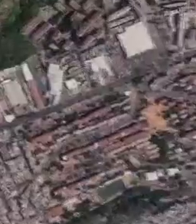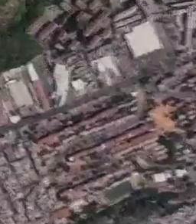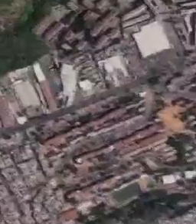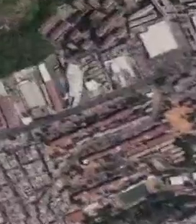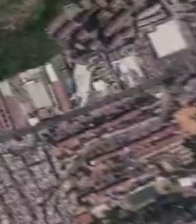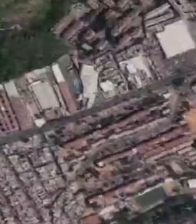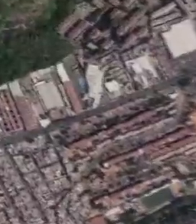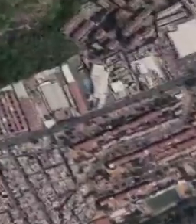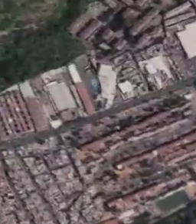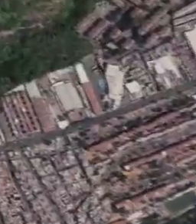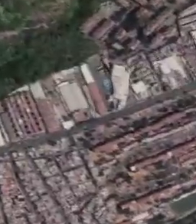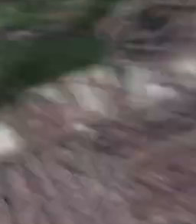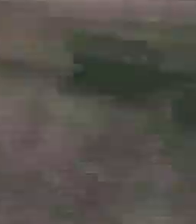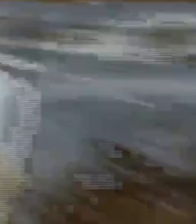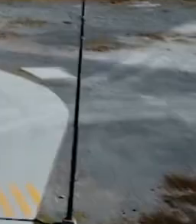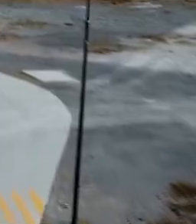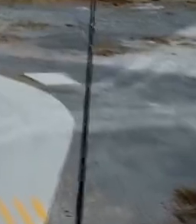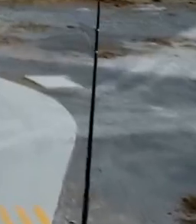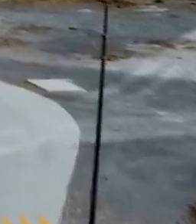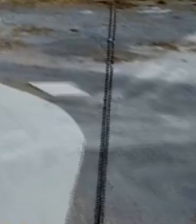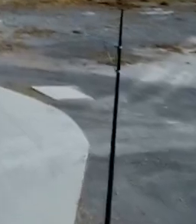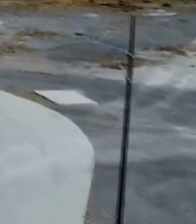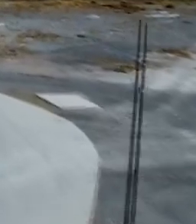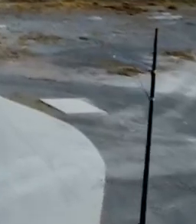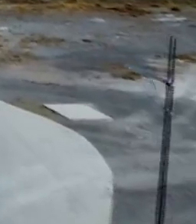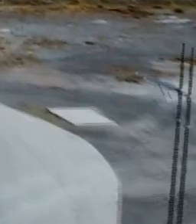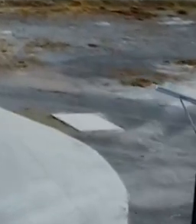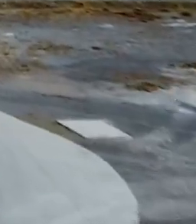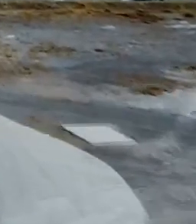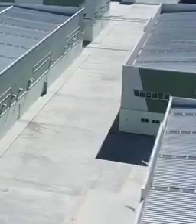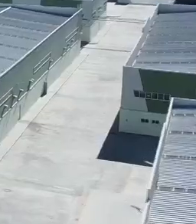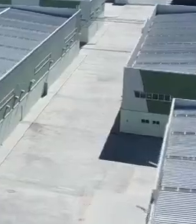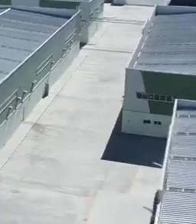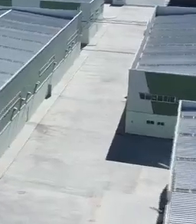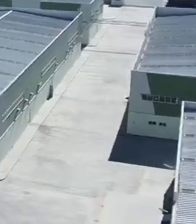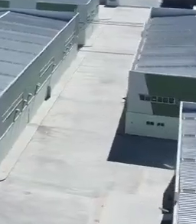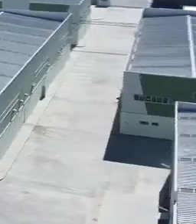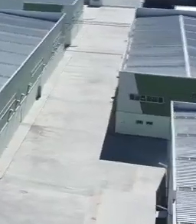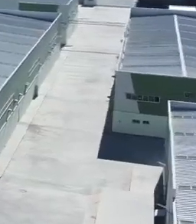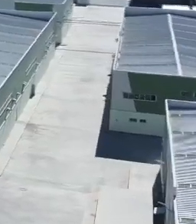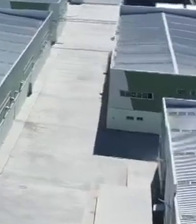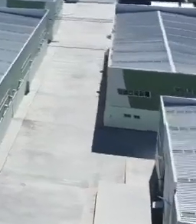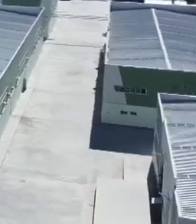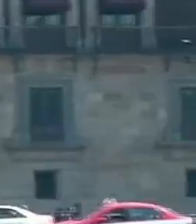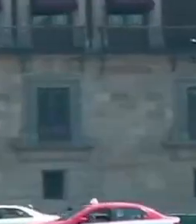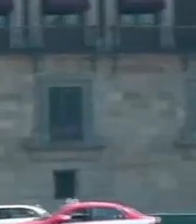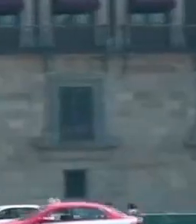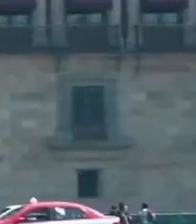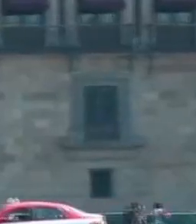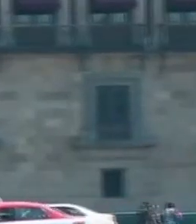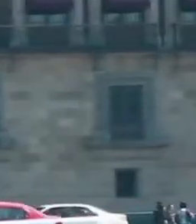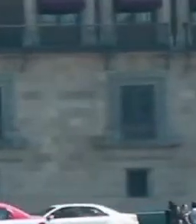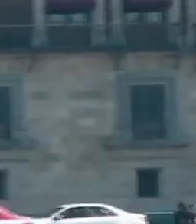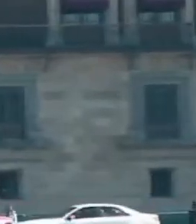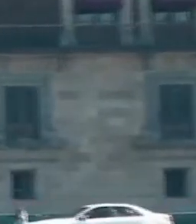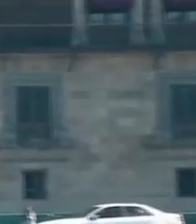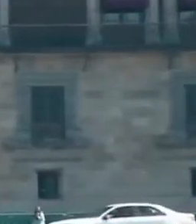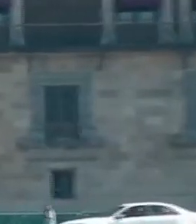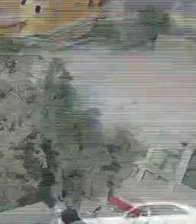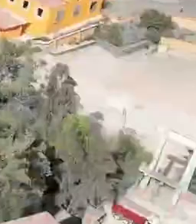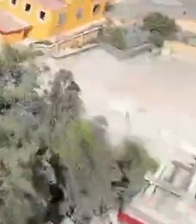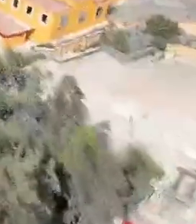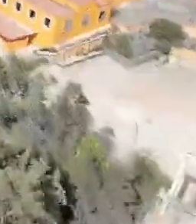La reubicación de este complejo industrial al Estado de Puebla ha permitido a la materialización del proyecto del Gobierno de la